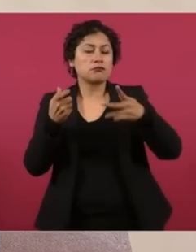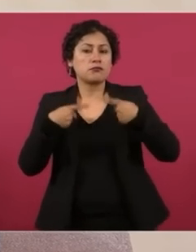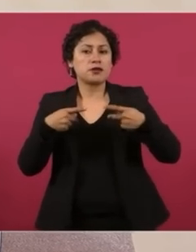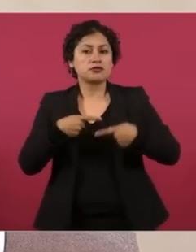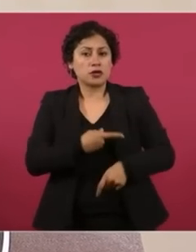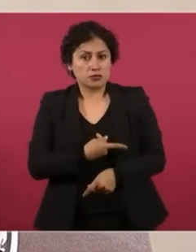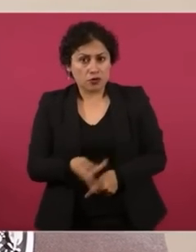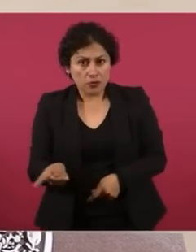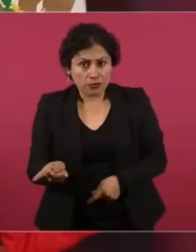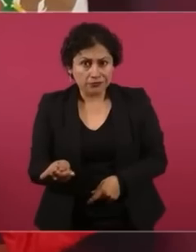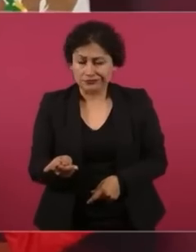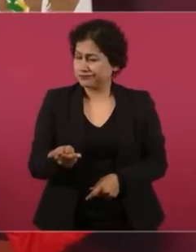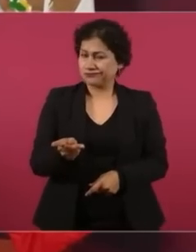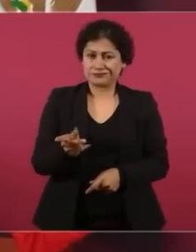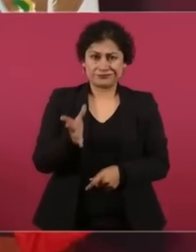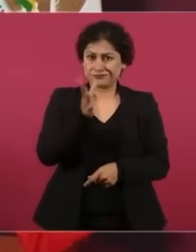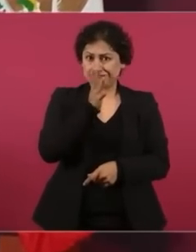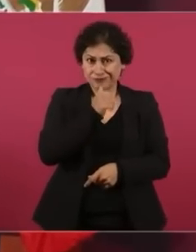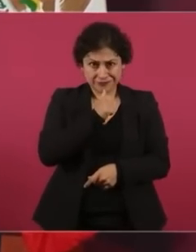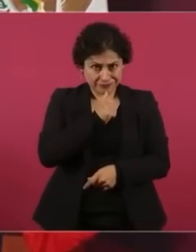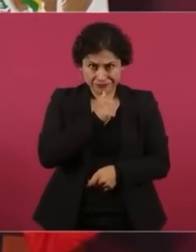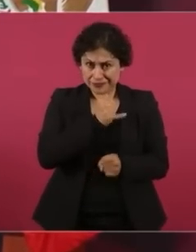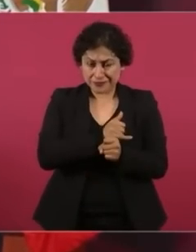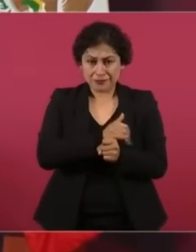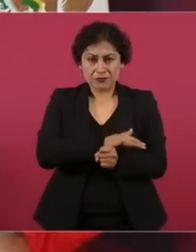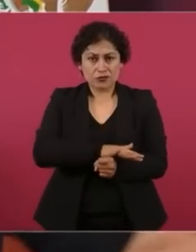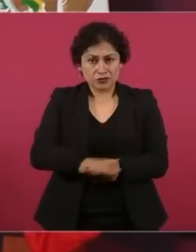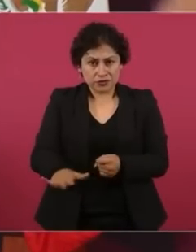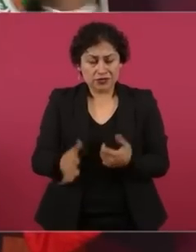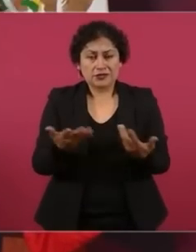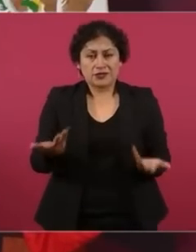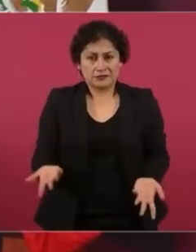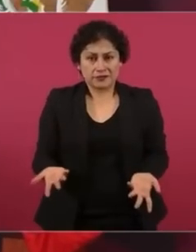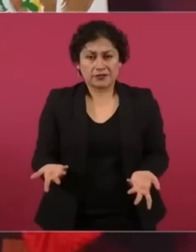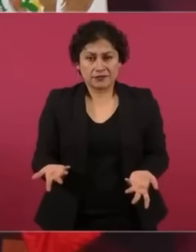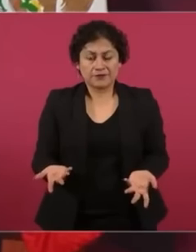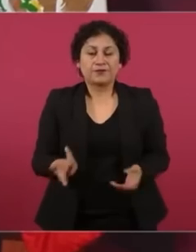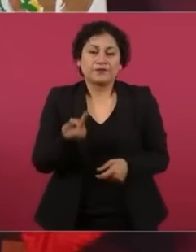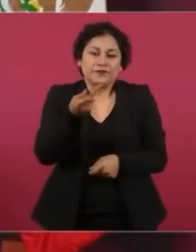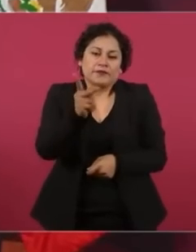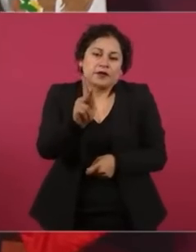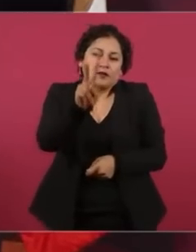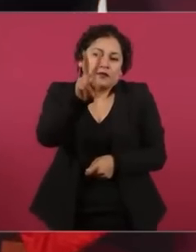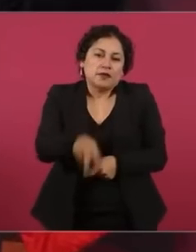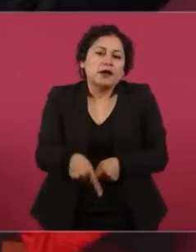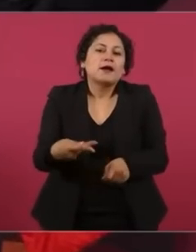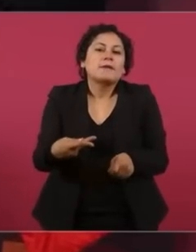¿Qué es lo que sucedía? Como tenían que maicearlos a todos